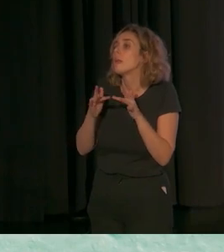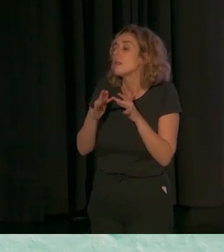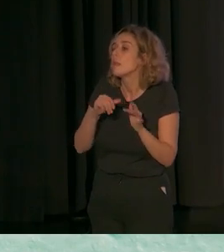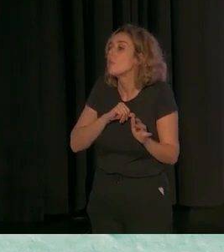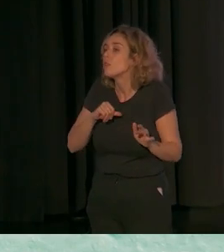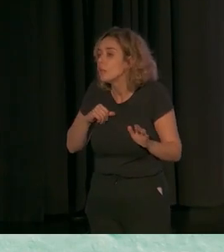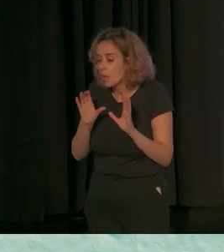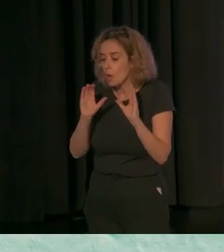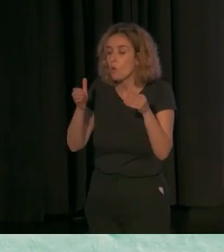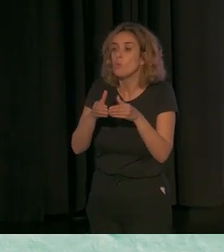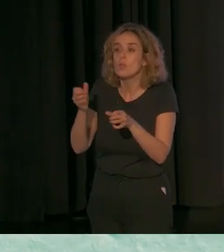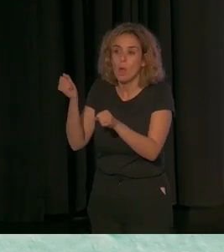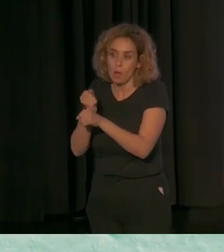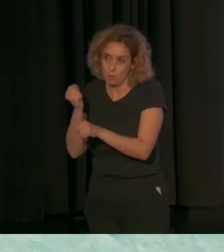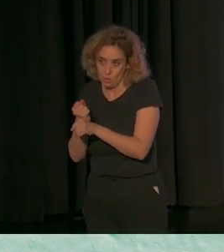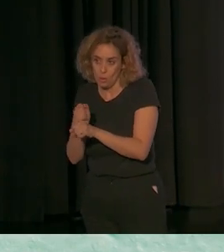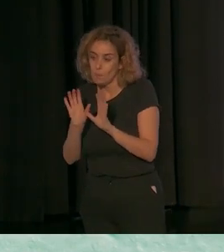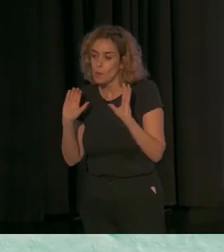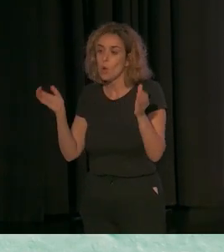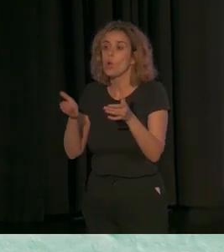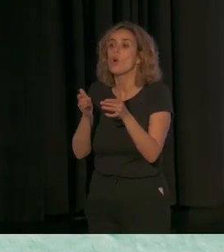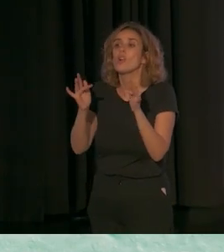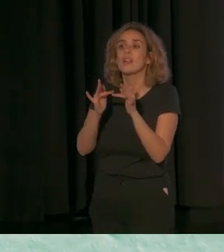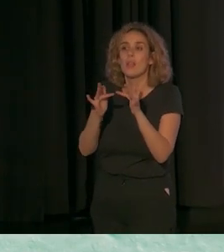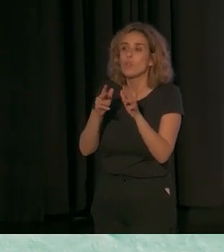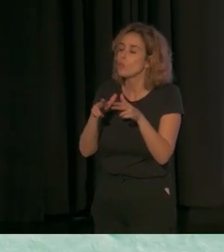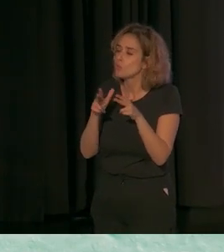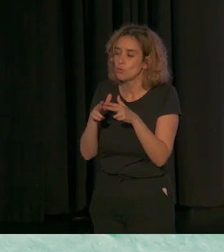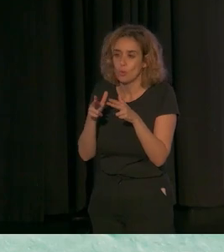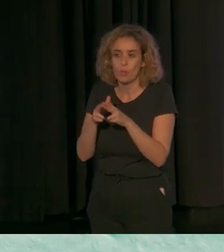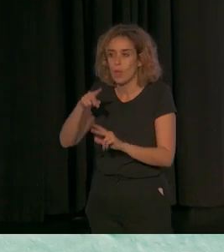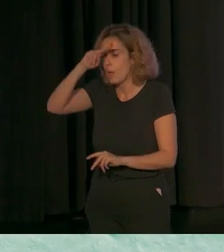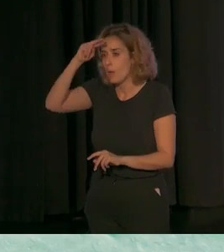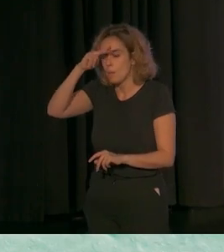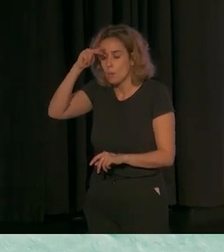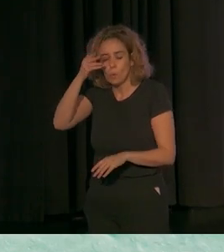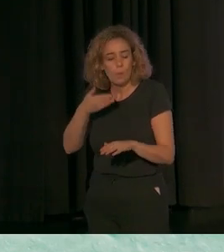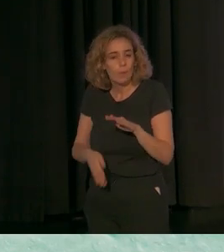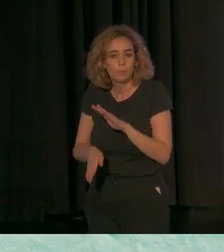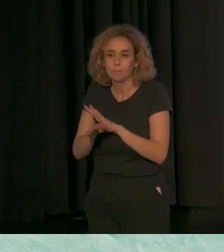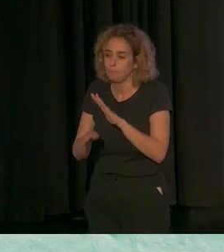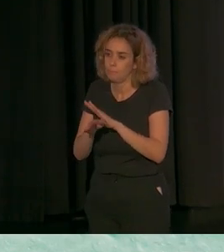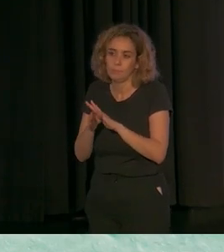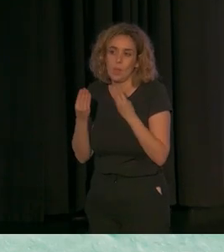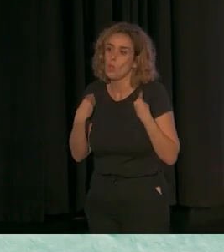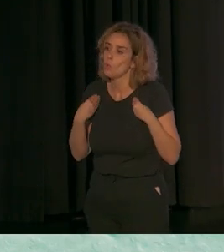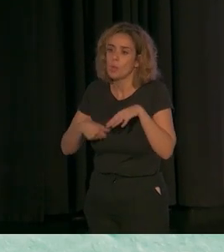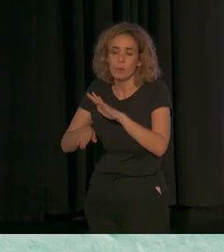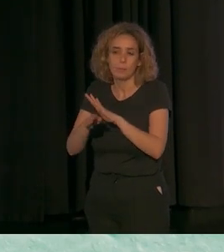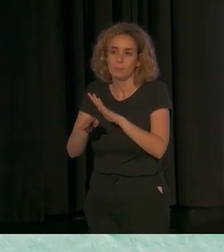comunidad, en el trabajo. Pero la preocupación por las relaciones sociales es una preocupación transversal que dura toda la vida.